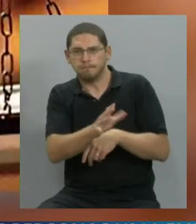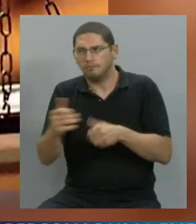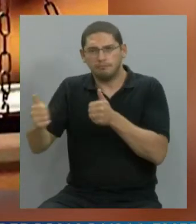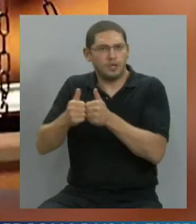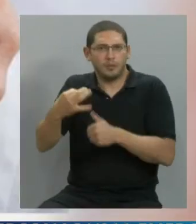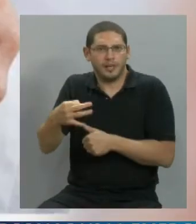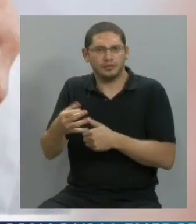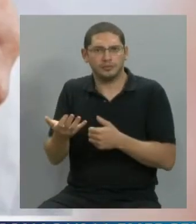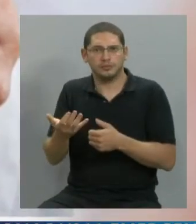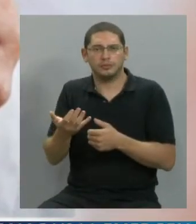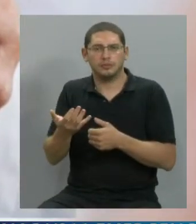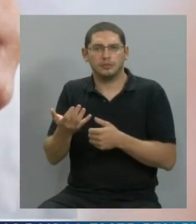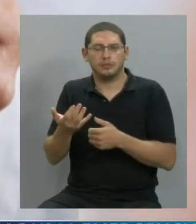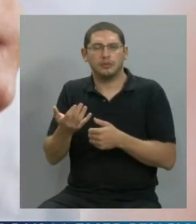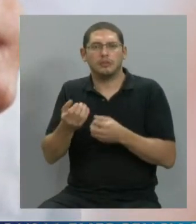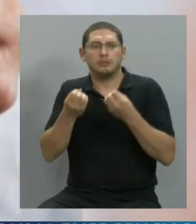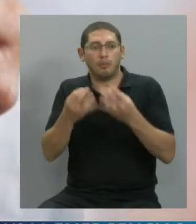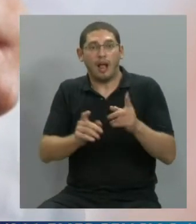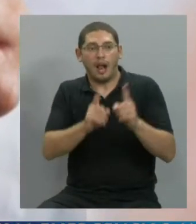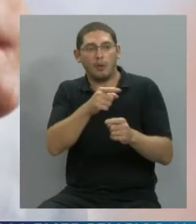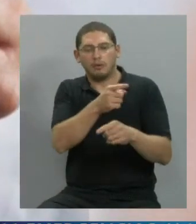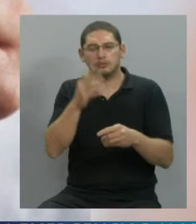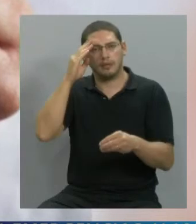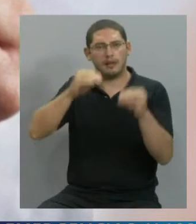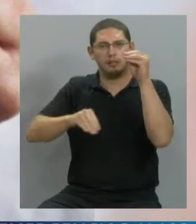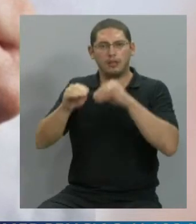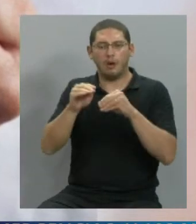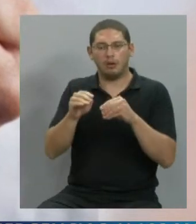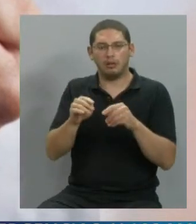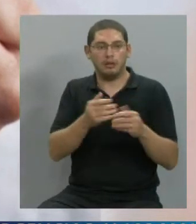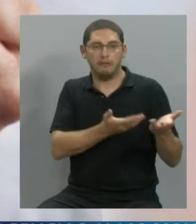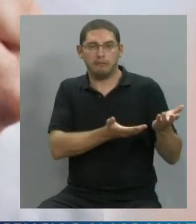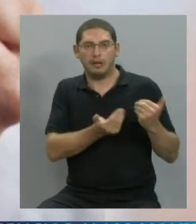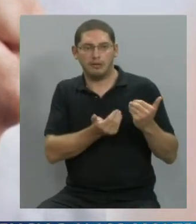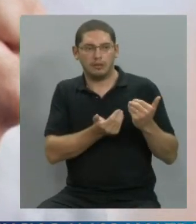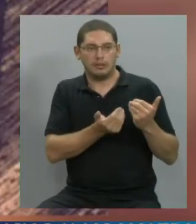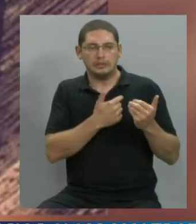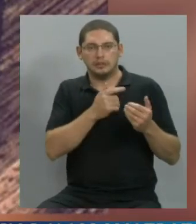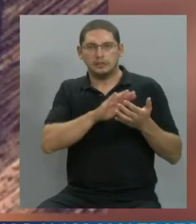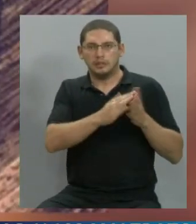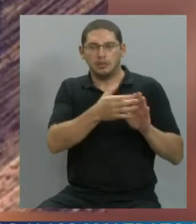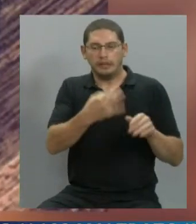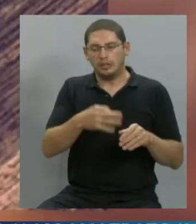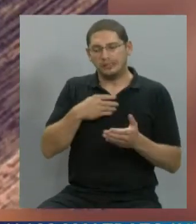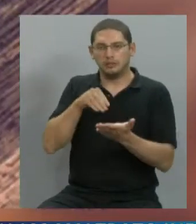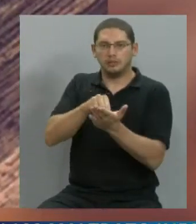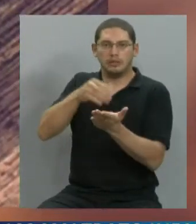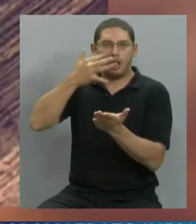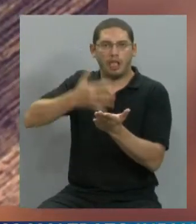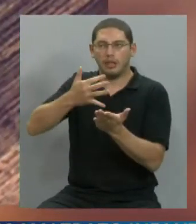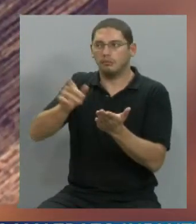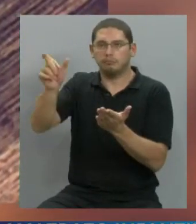porque las pericias vienen falseadas, las historias clínicas desaparecen,